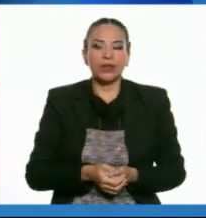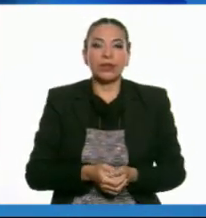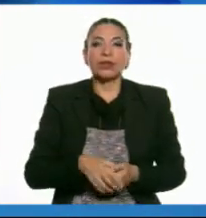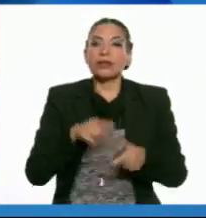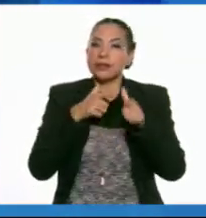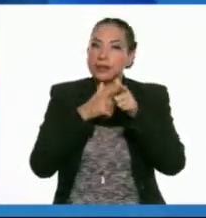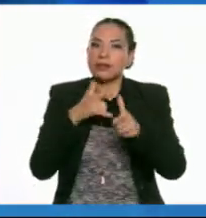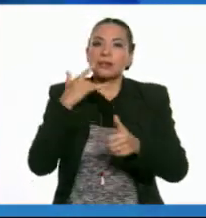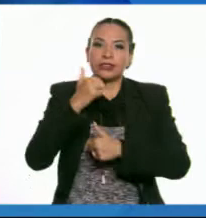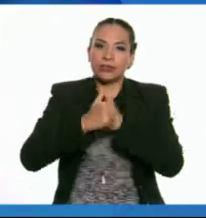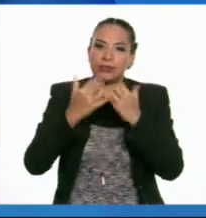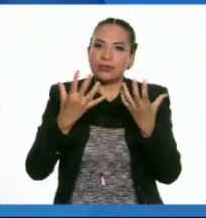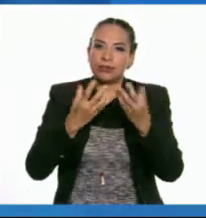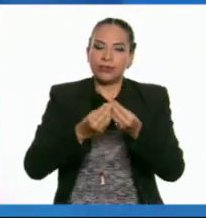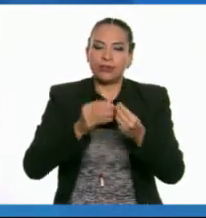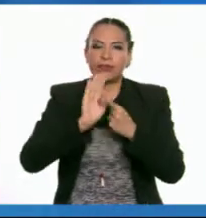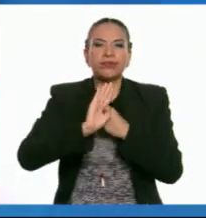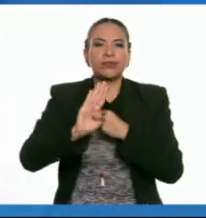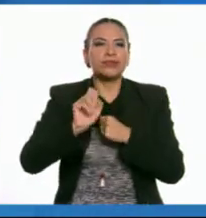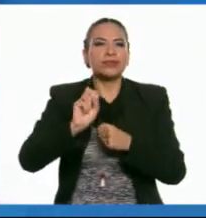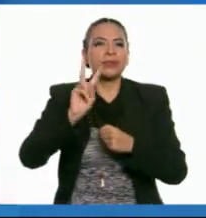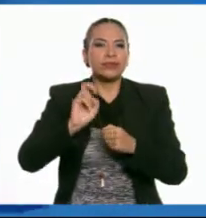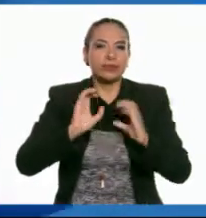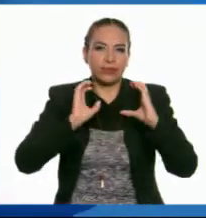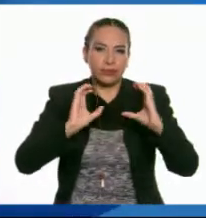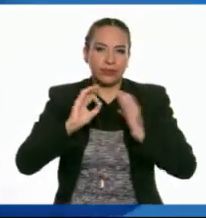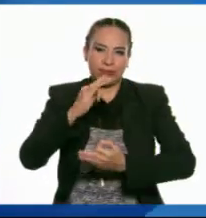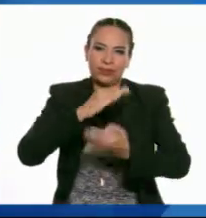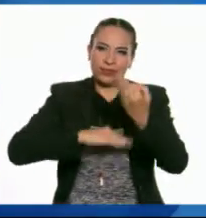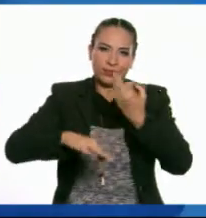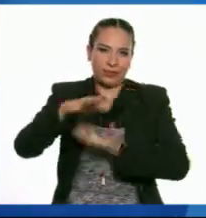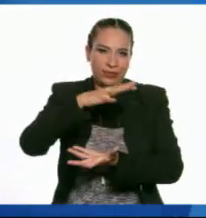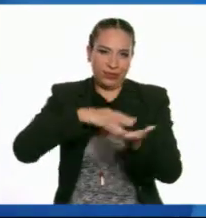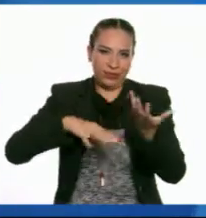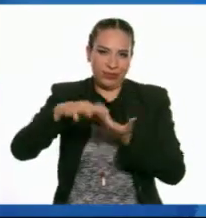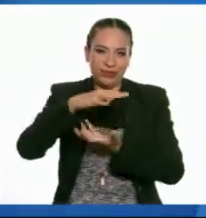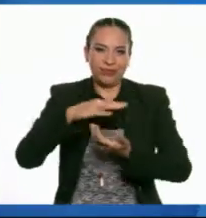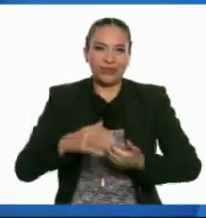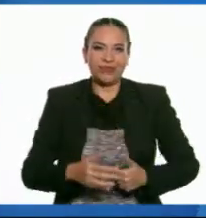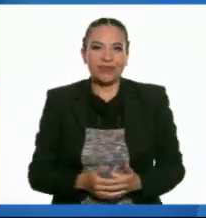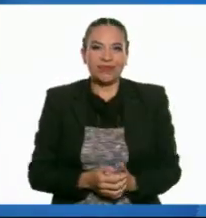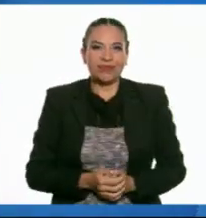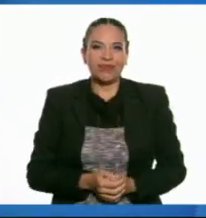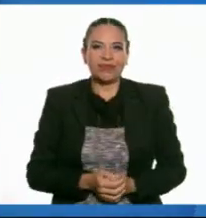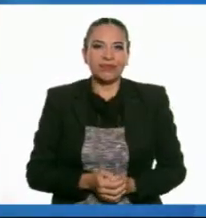sigamos luchando juntos contra este virus cuidándonos los unos a los otros.